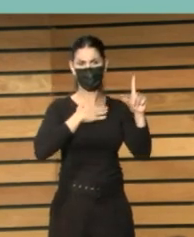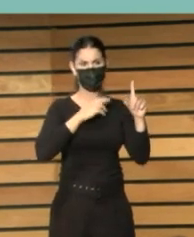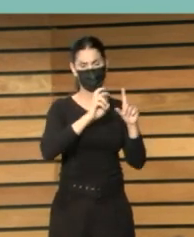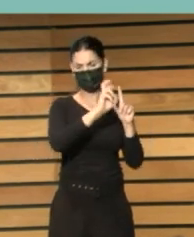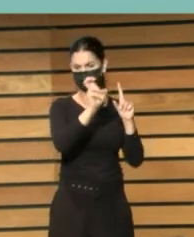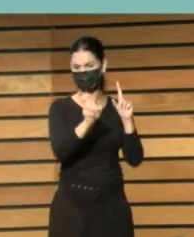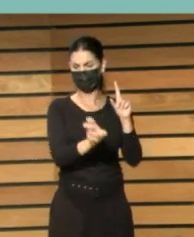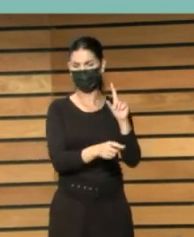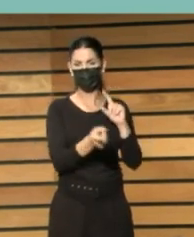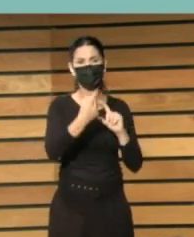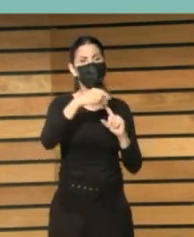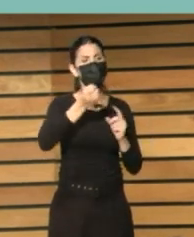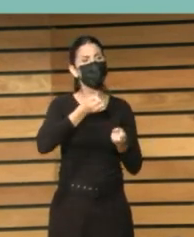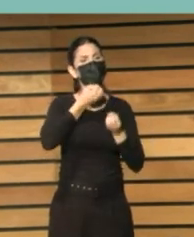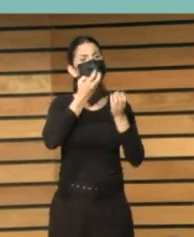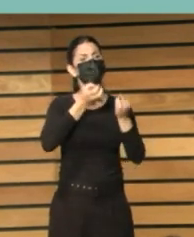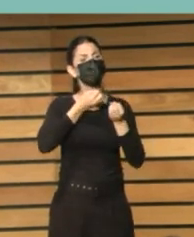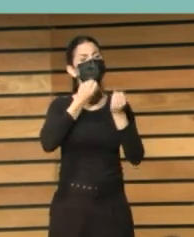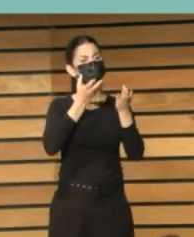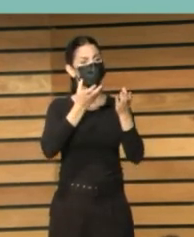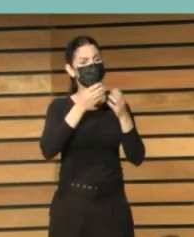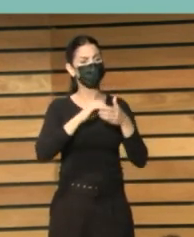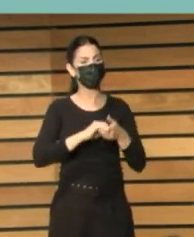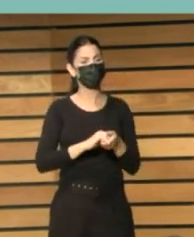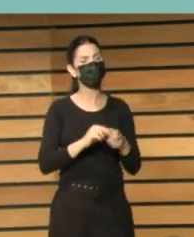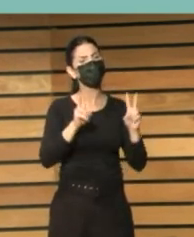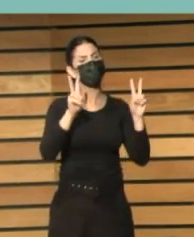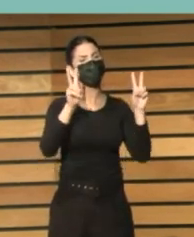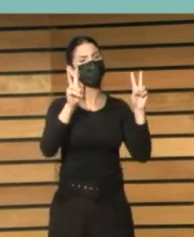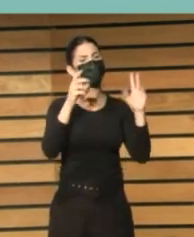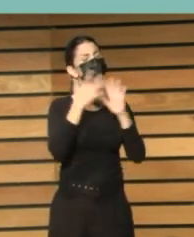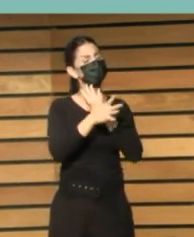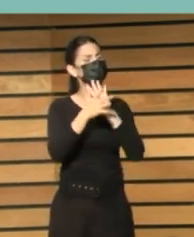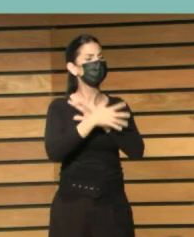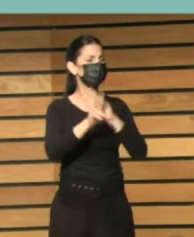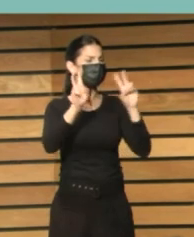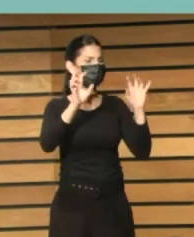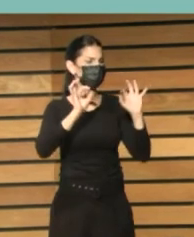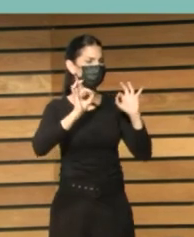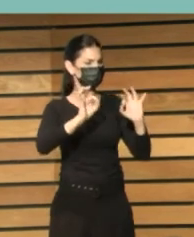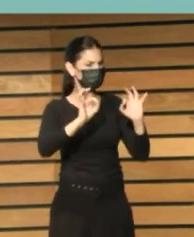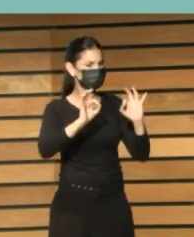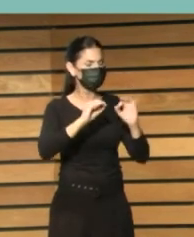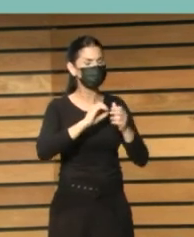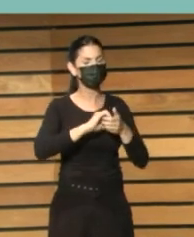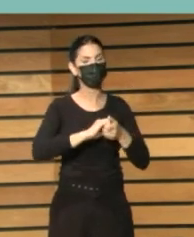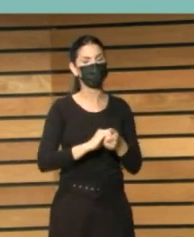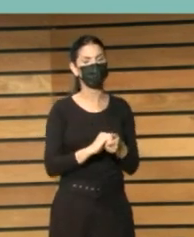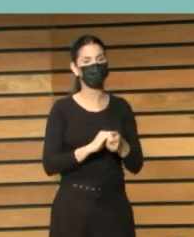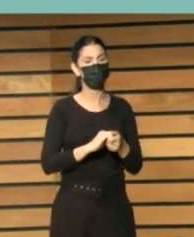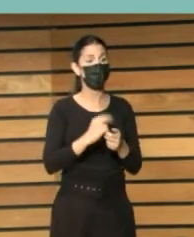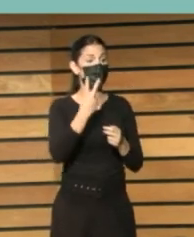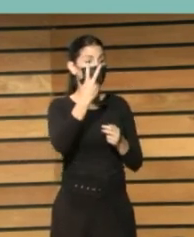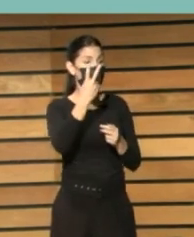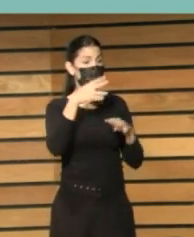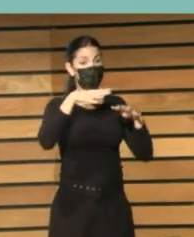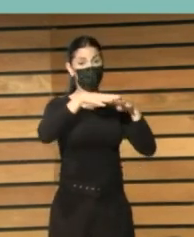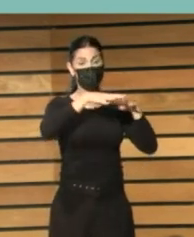pusimos un mensaje hablando especialmente de las dos redes